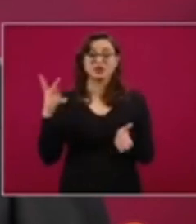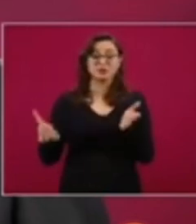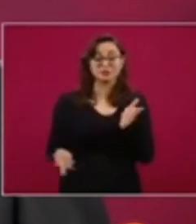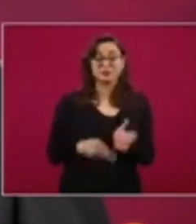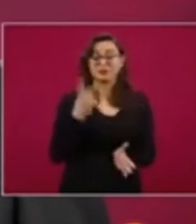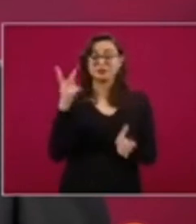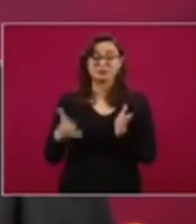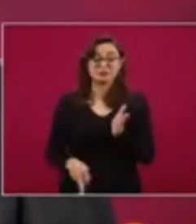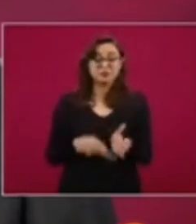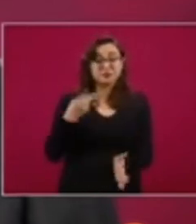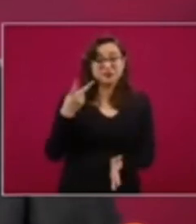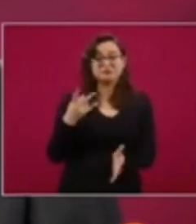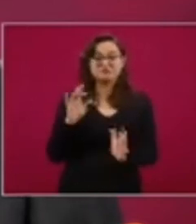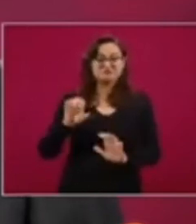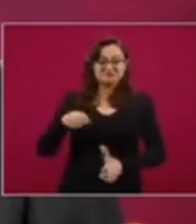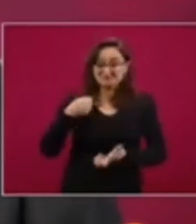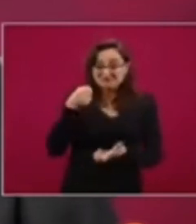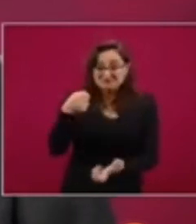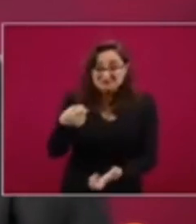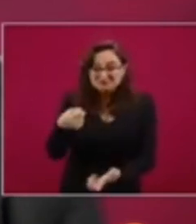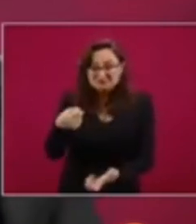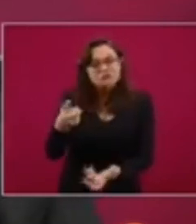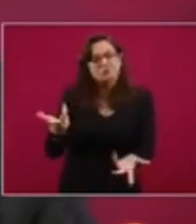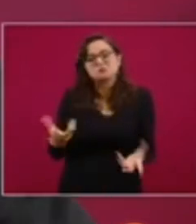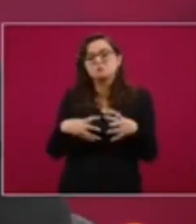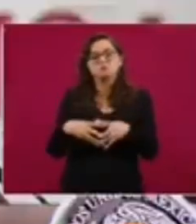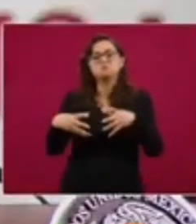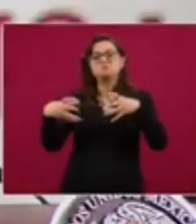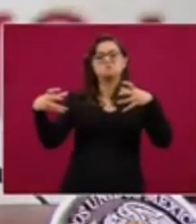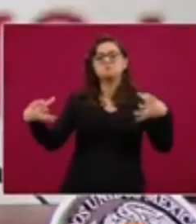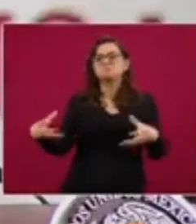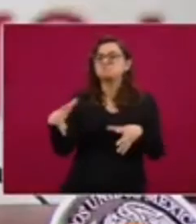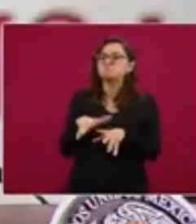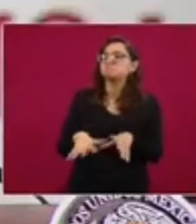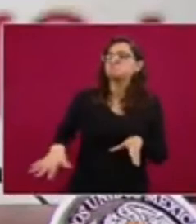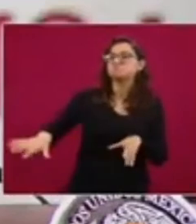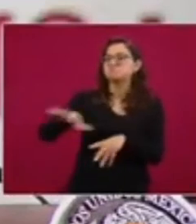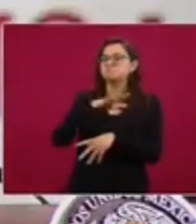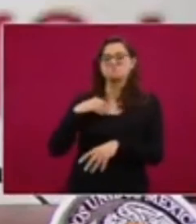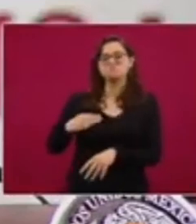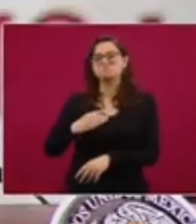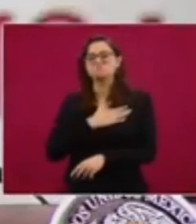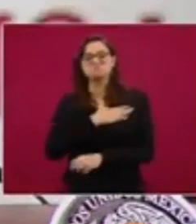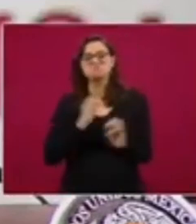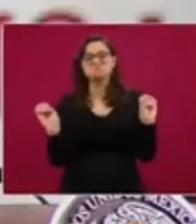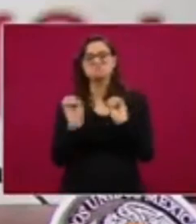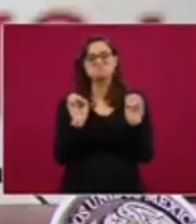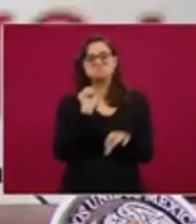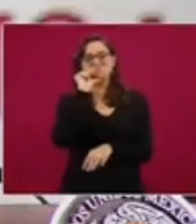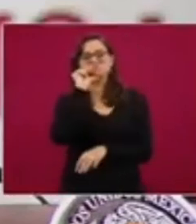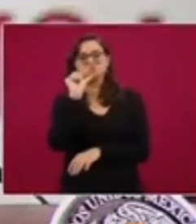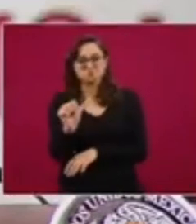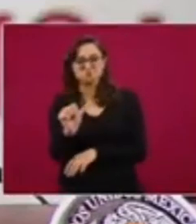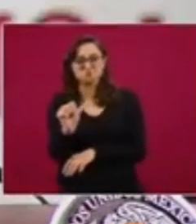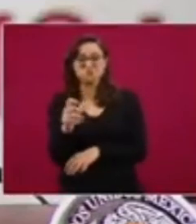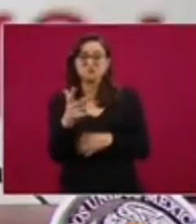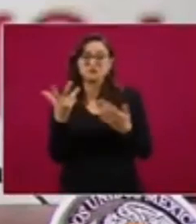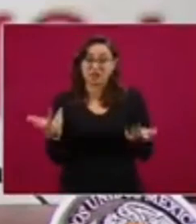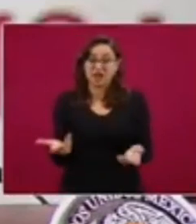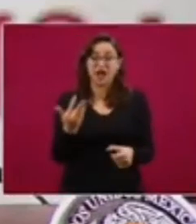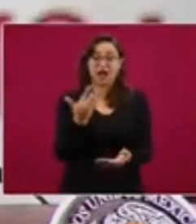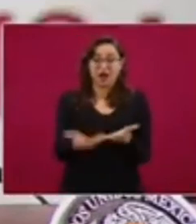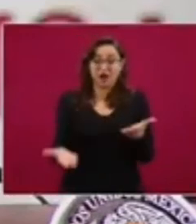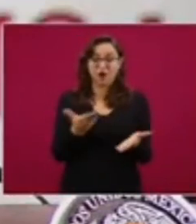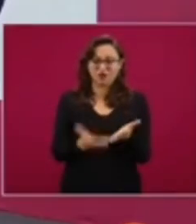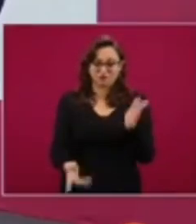inversión no podremos lograr el crecimiento y obviamente el impacto sobre el bienestar y esto es una muestra práctica, pragmática